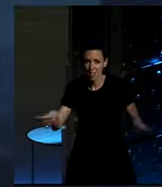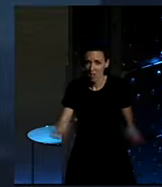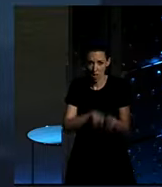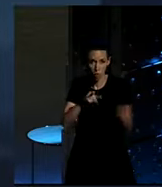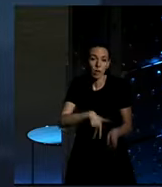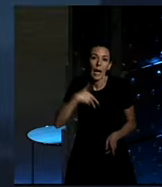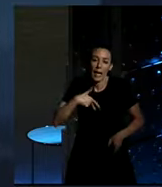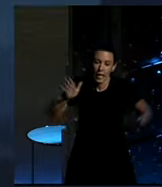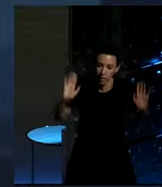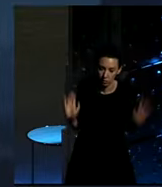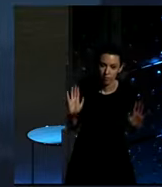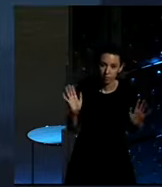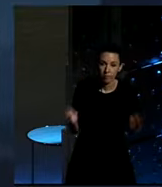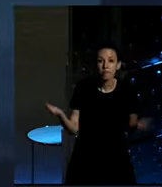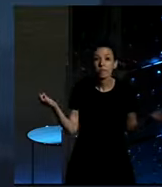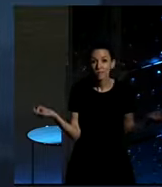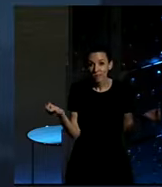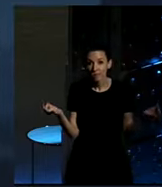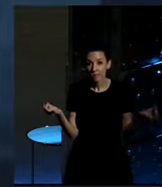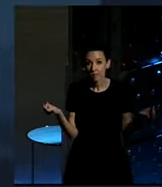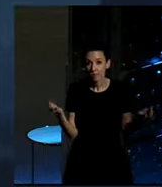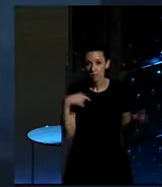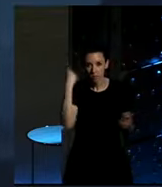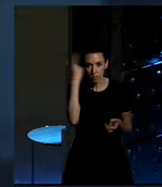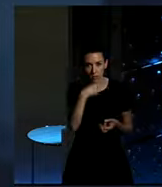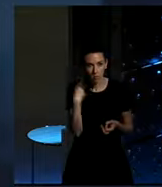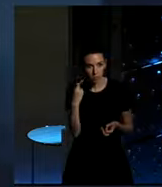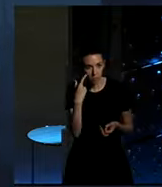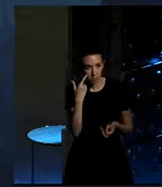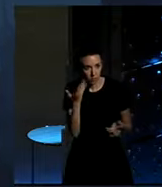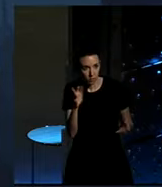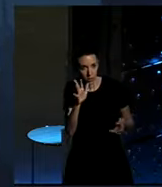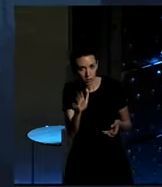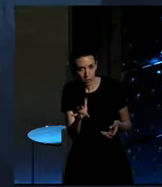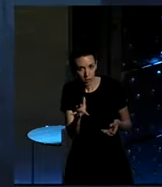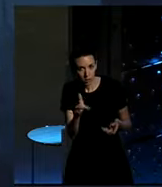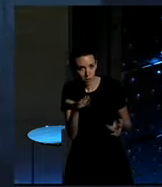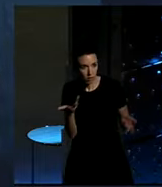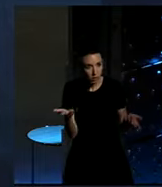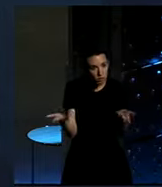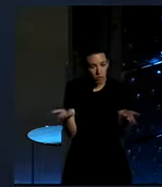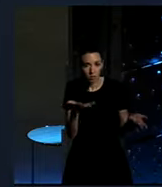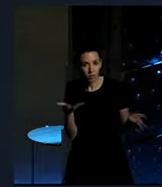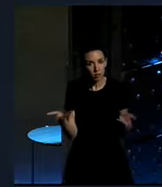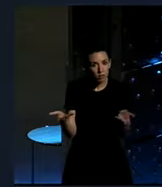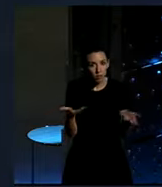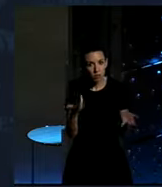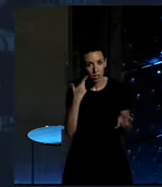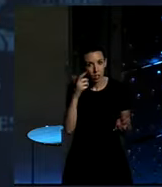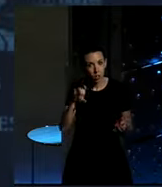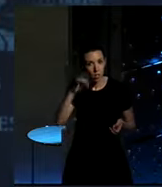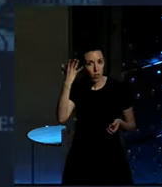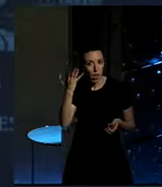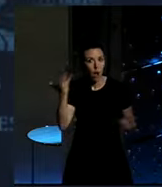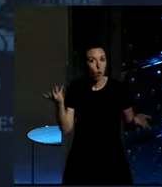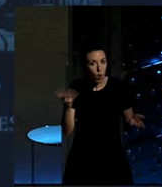generales. ¿Qué es lo que pasa? ¿Que se te queda cara de todo el rato recibir o qué? ¿Todo el rato recibir? Pues entonces la idea es devolver un